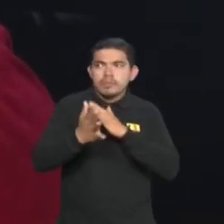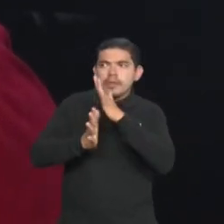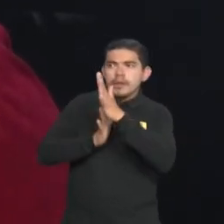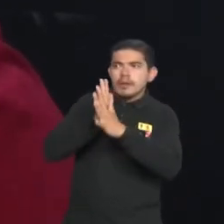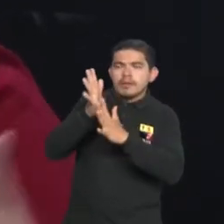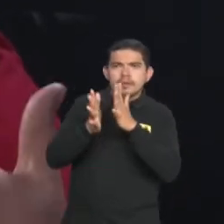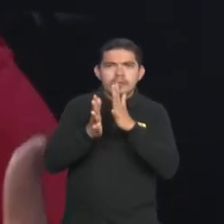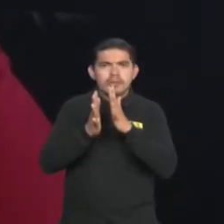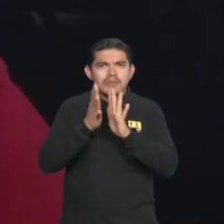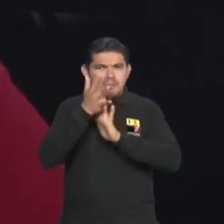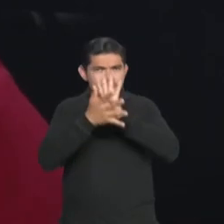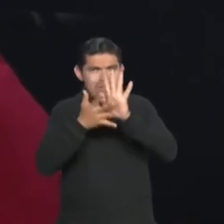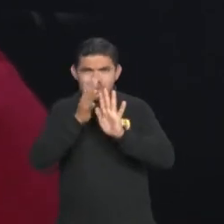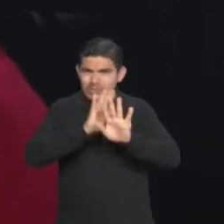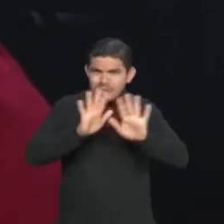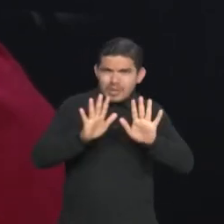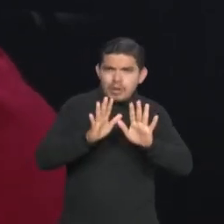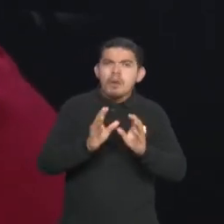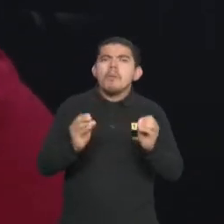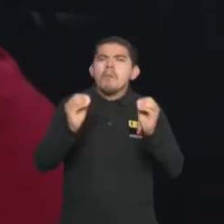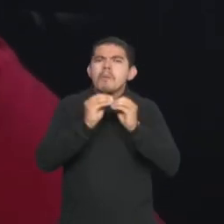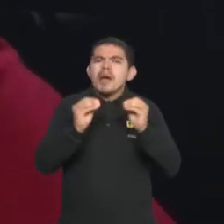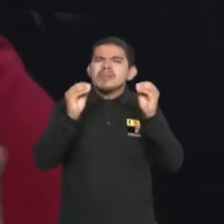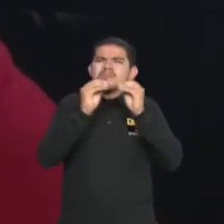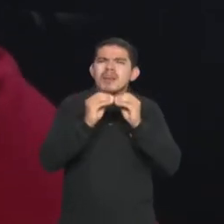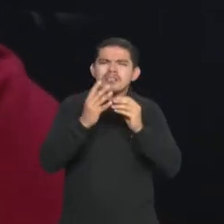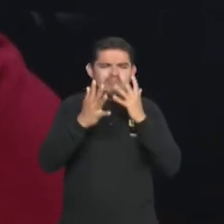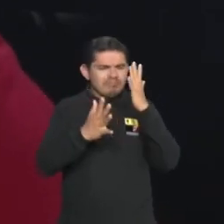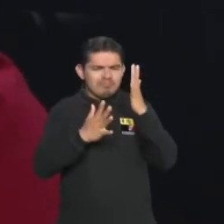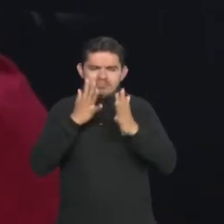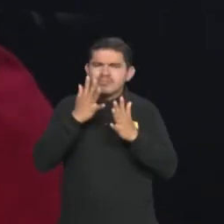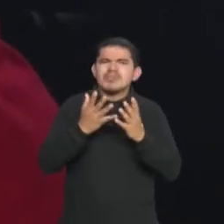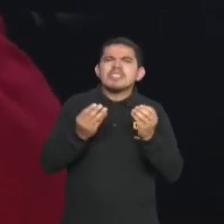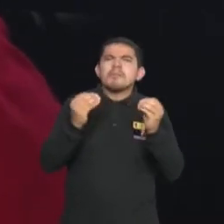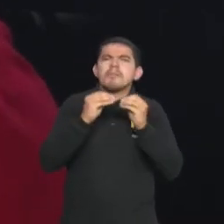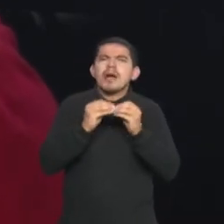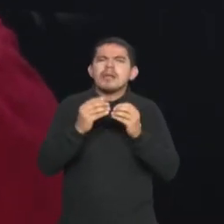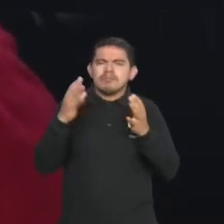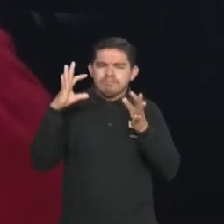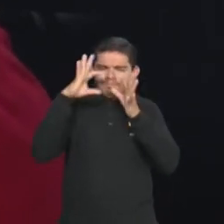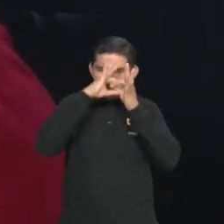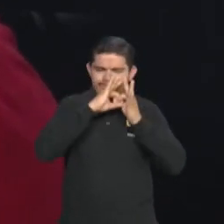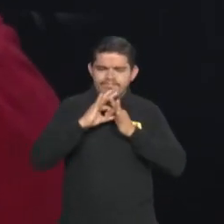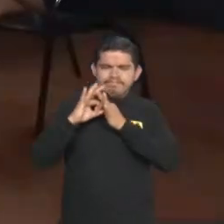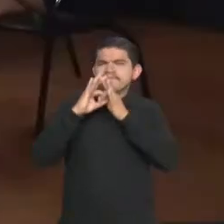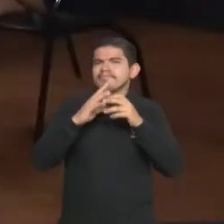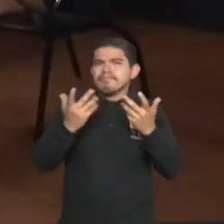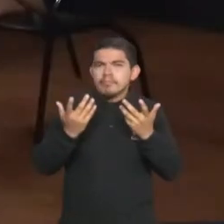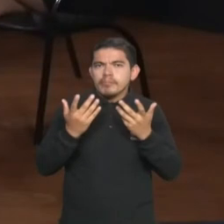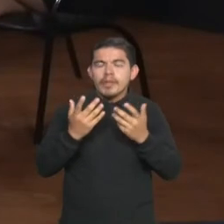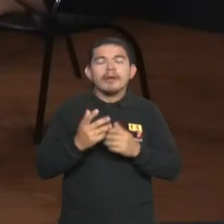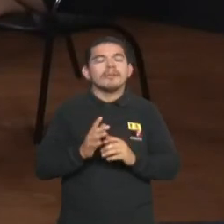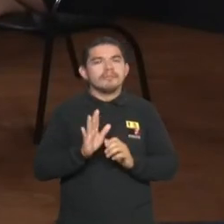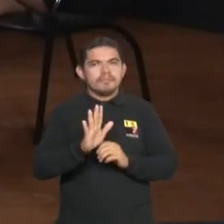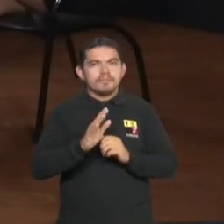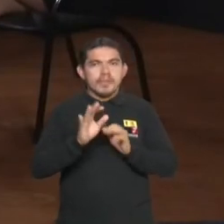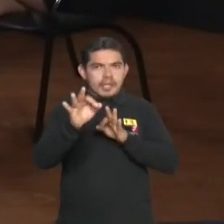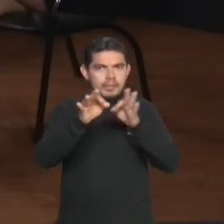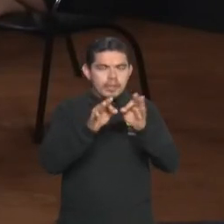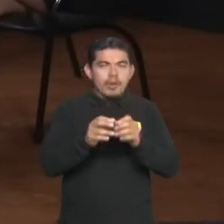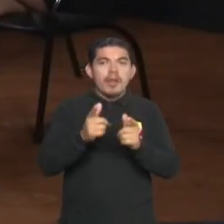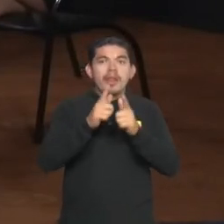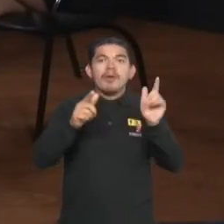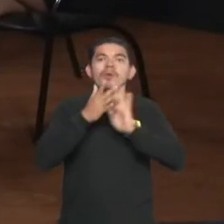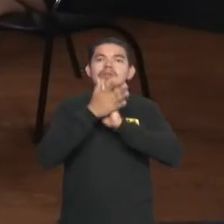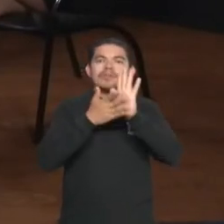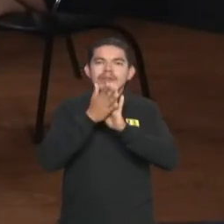manos. ¿Qué implica realmente la lengua de señas? ¿Qué nomás conlleva, qué con nota la lengua de señas? La lengua de señas es todo. Primero el idioma